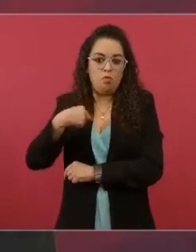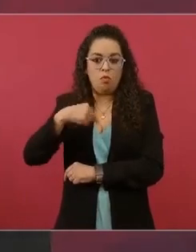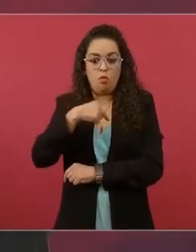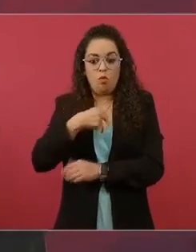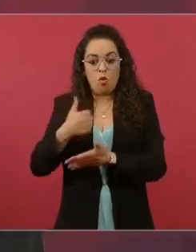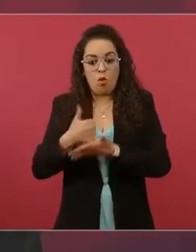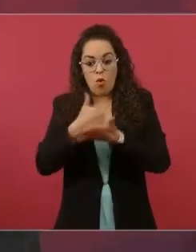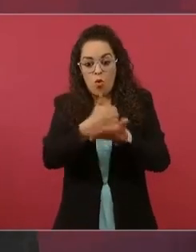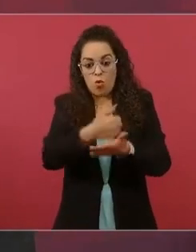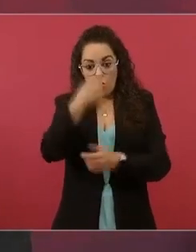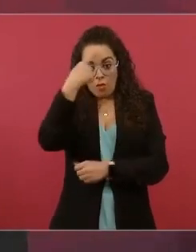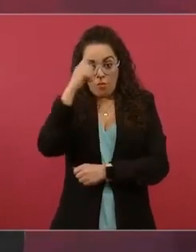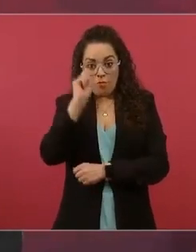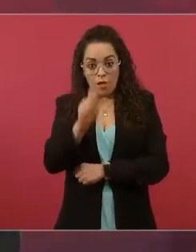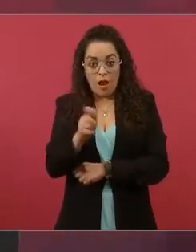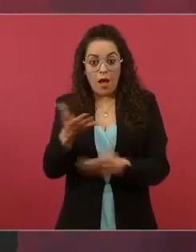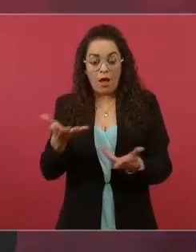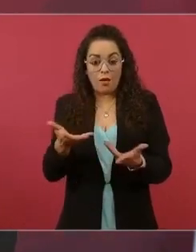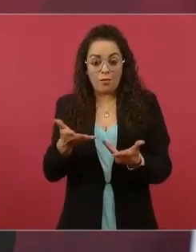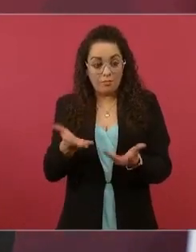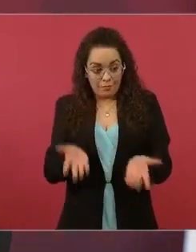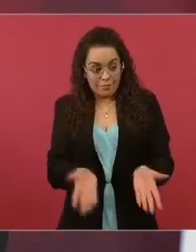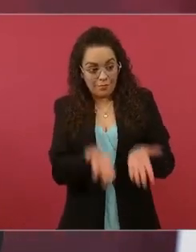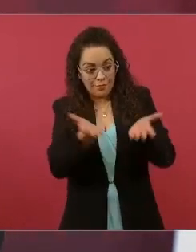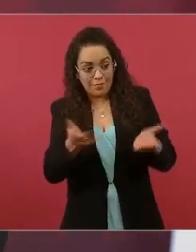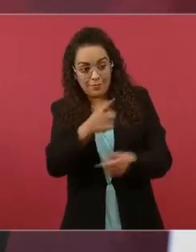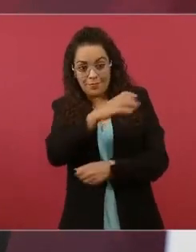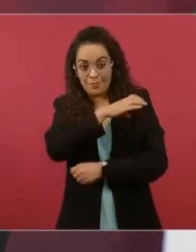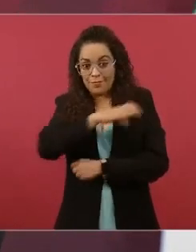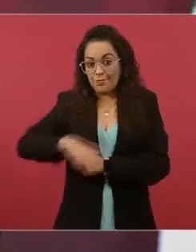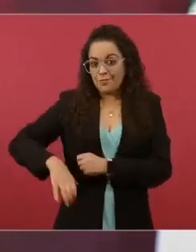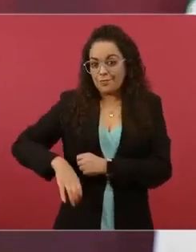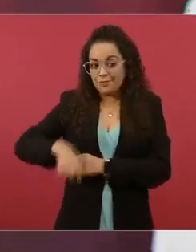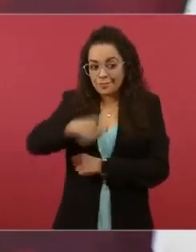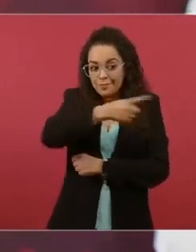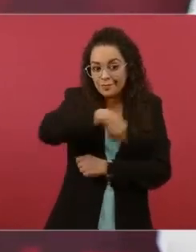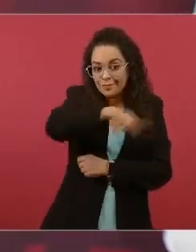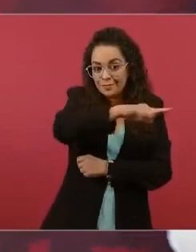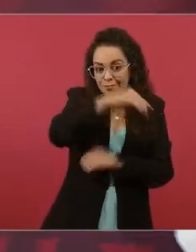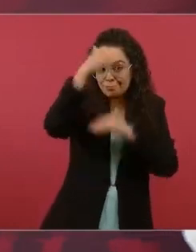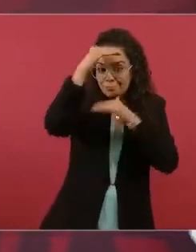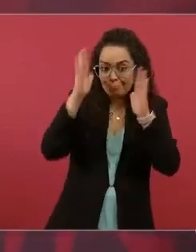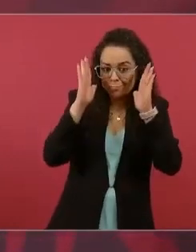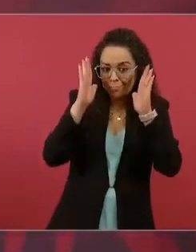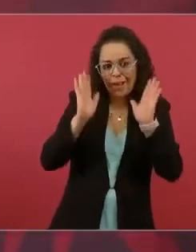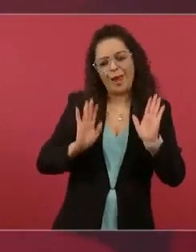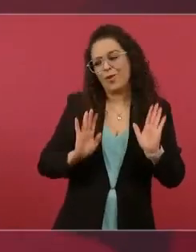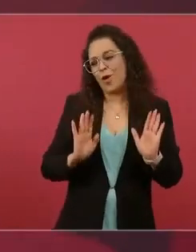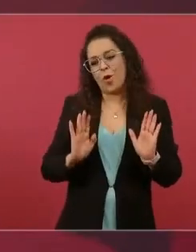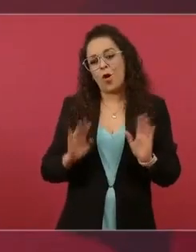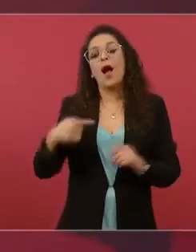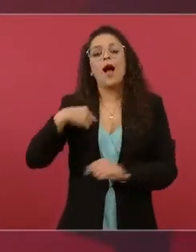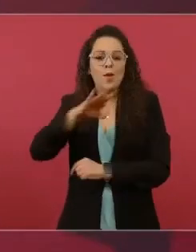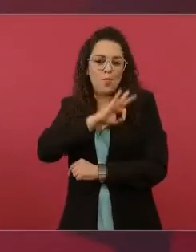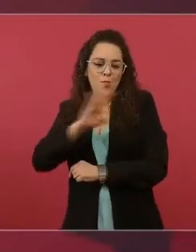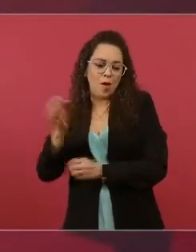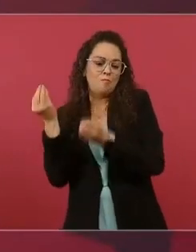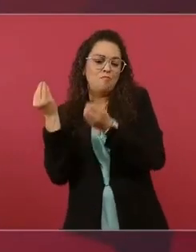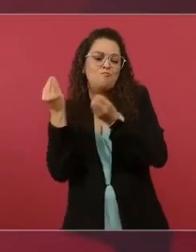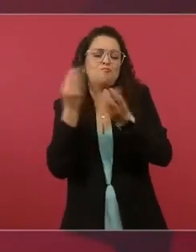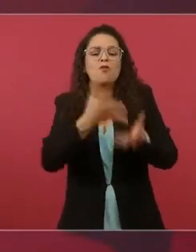a los conservadores. Entonces, les puedo dar algún consejo, pero ya hacerles la campaña,